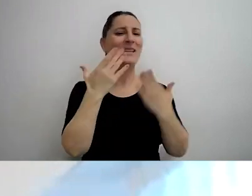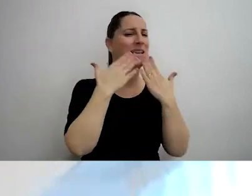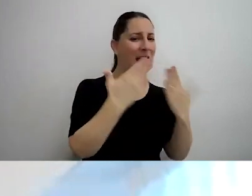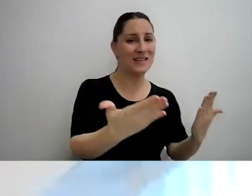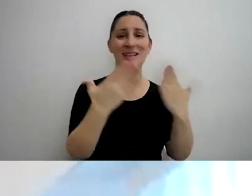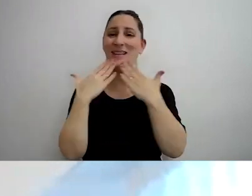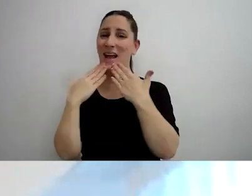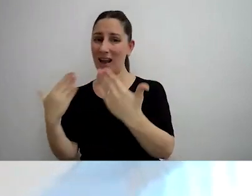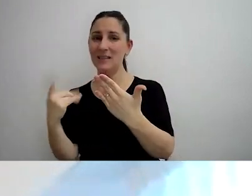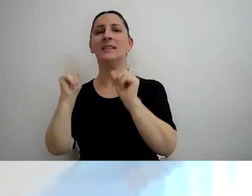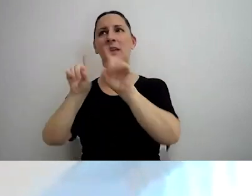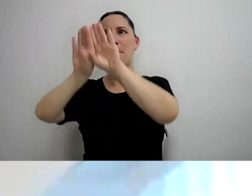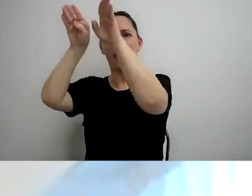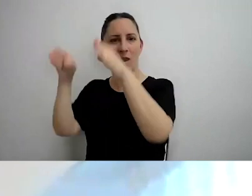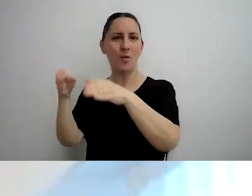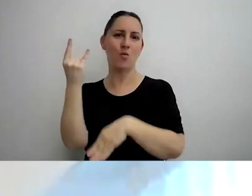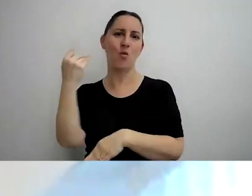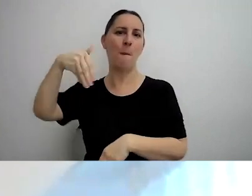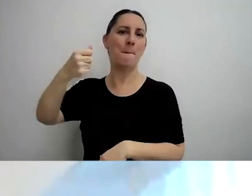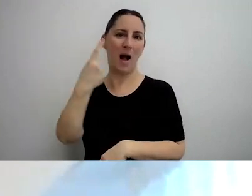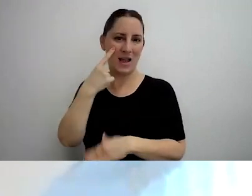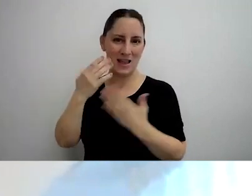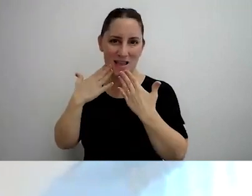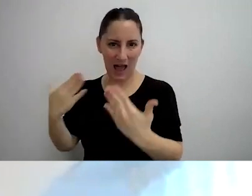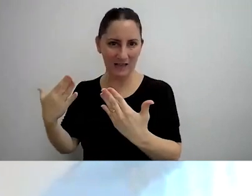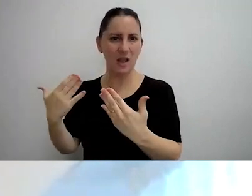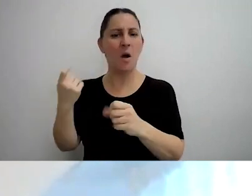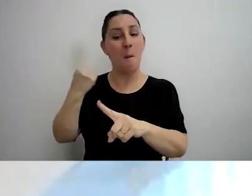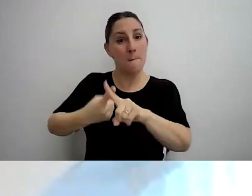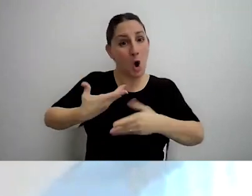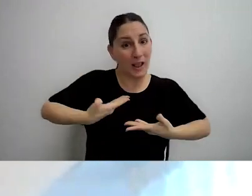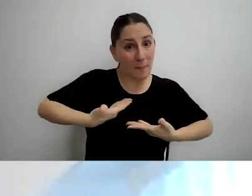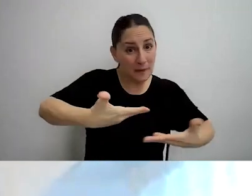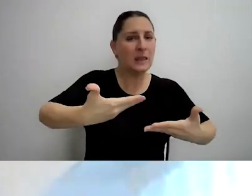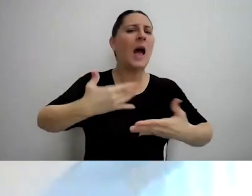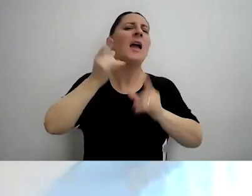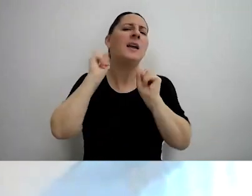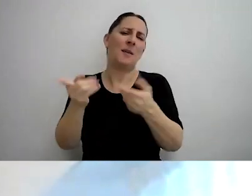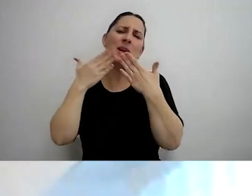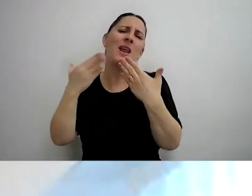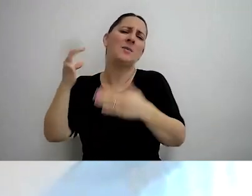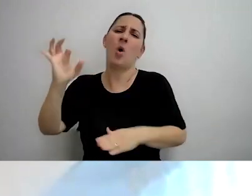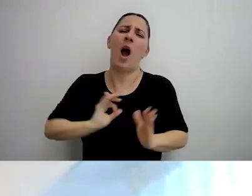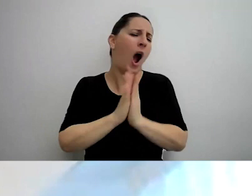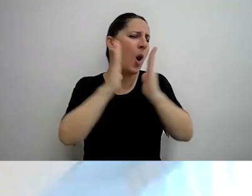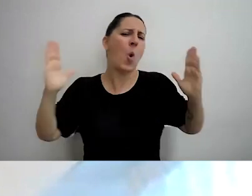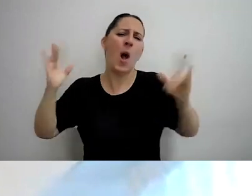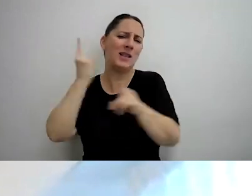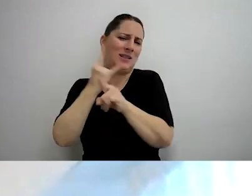obviamente a la institución en sí, Humay, tanto por esta invitación, como por supuesto acompañarnos durante todo este año.